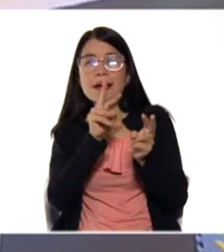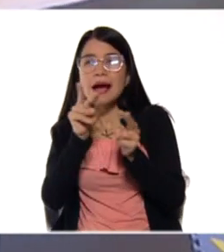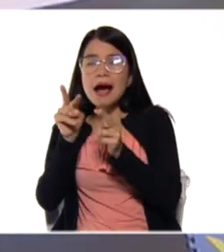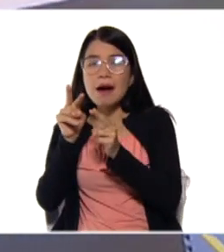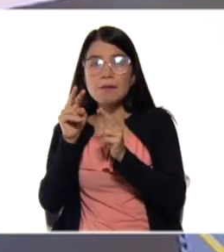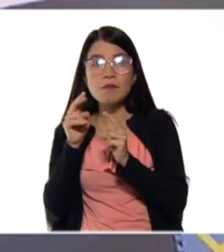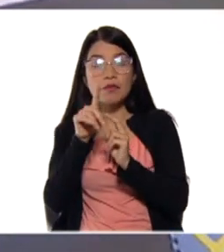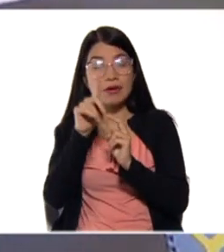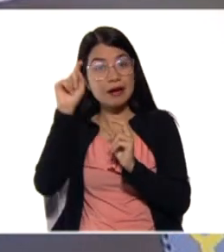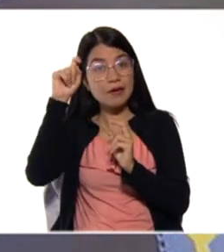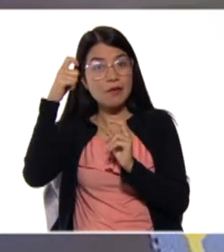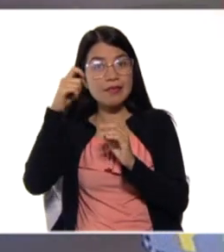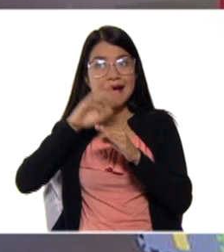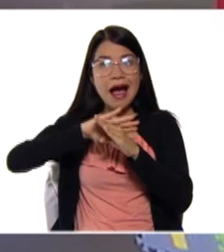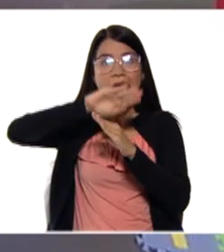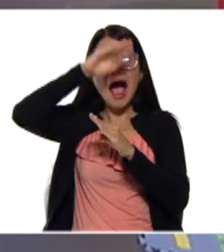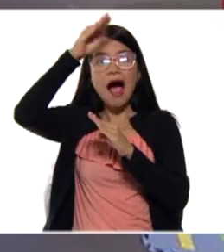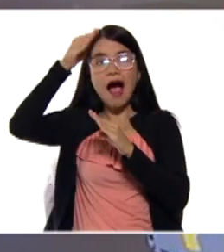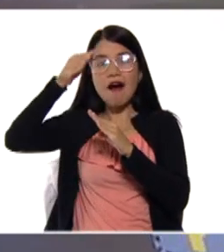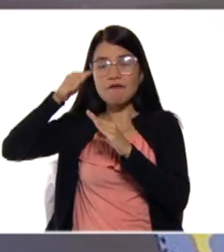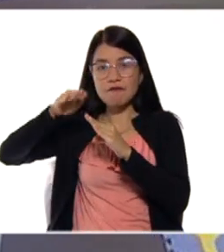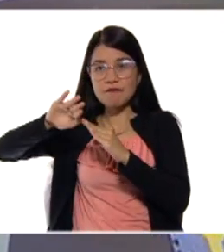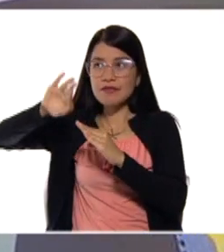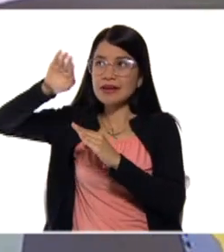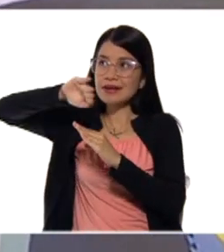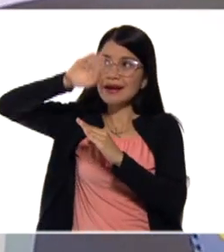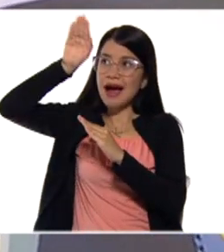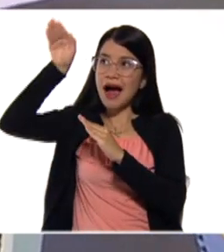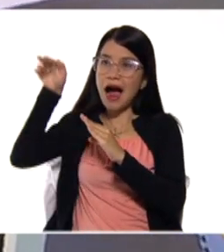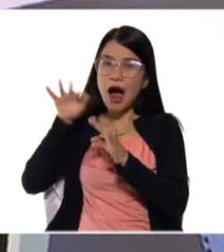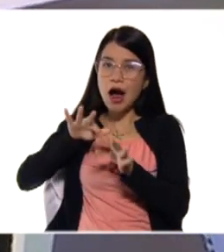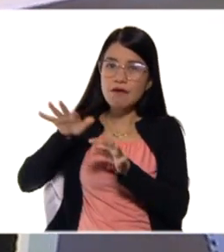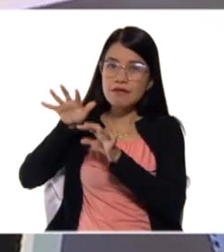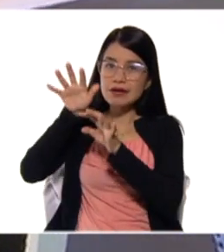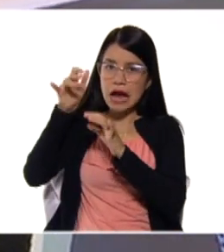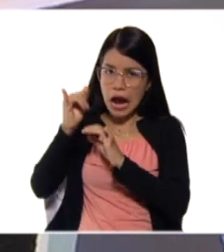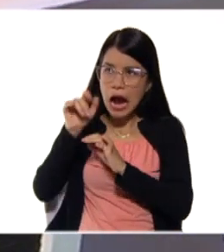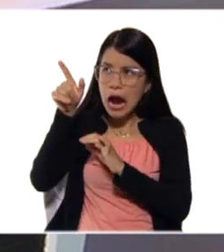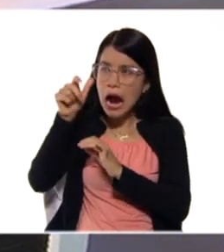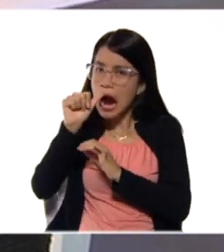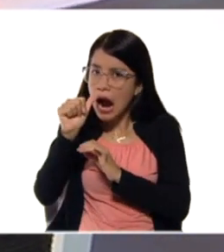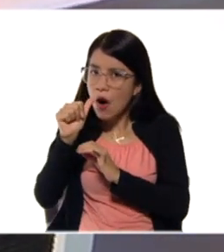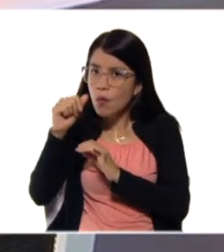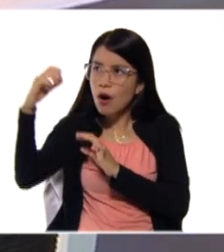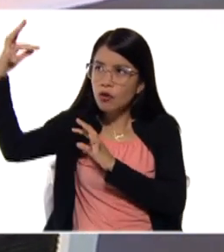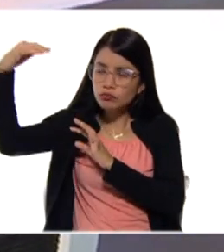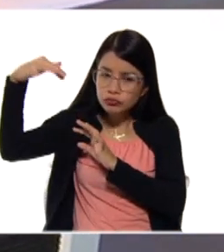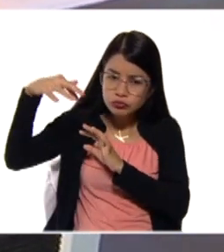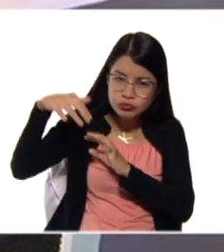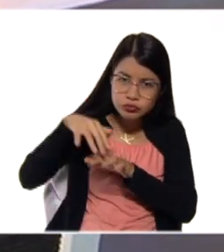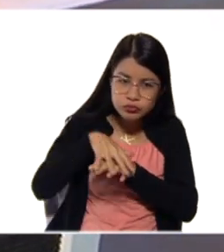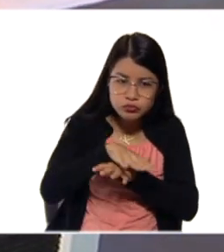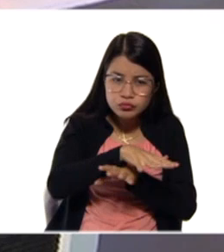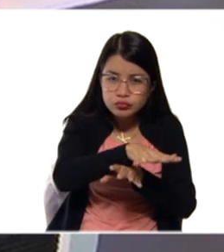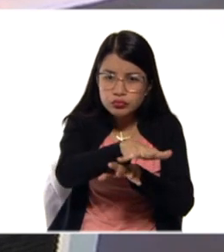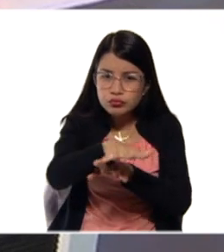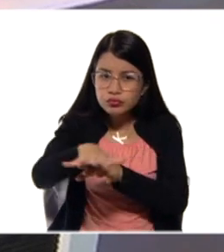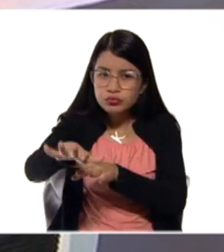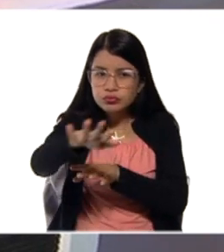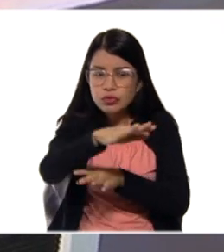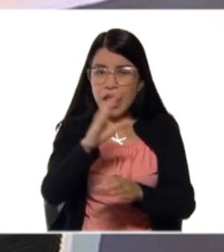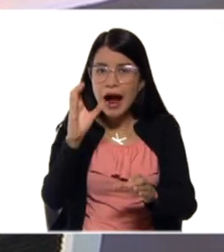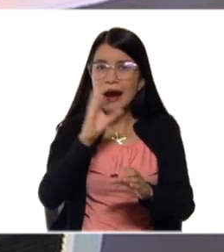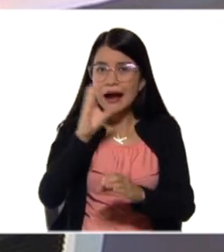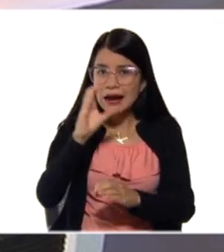caudales de agua? ¿Surten a Caracas? ¿Sí? No. Eso es lo que quiero.